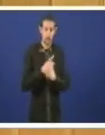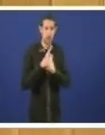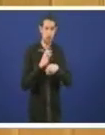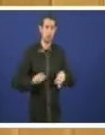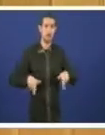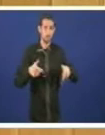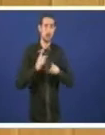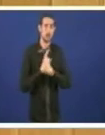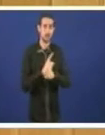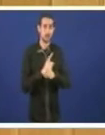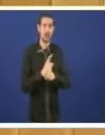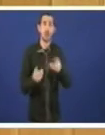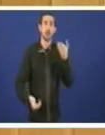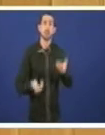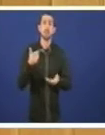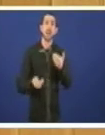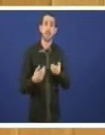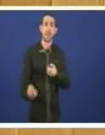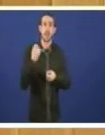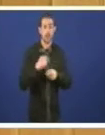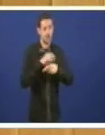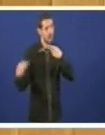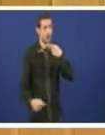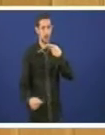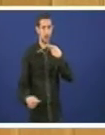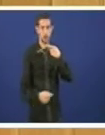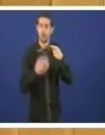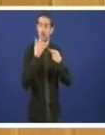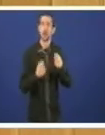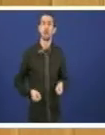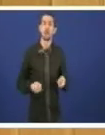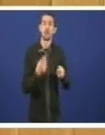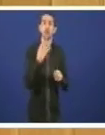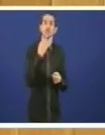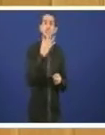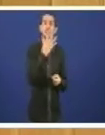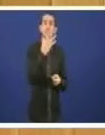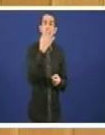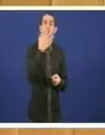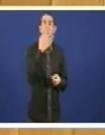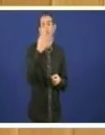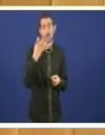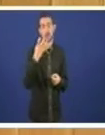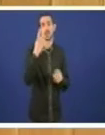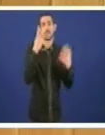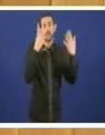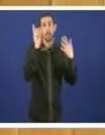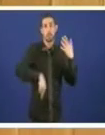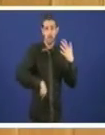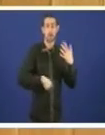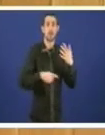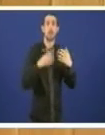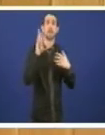o balance energético era negativo porque se gastaban 507.000 megavatios de gas natural para